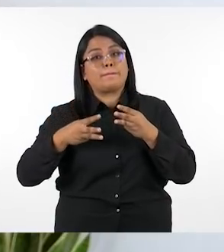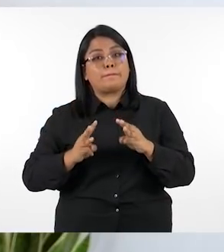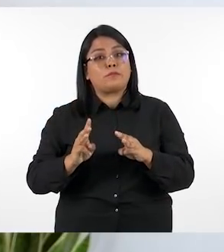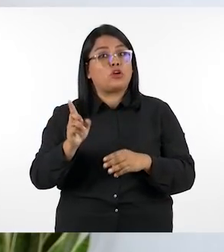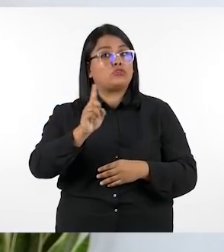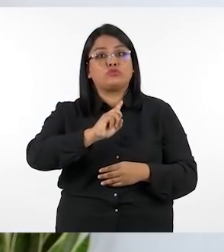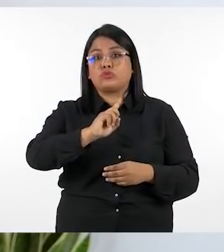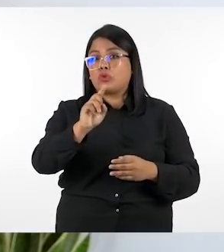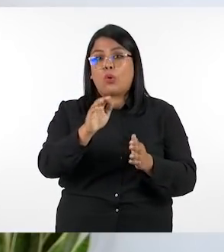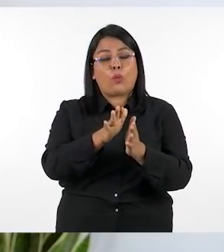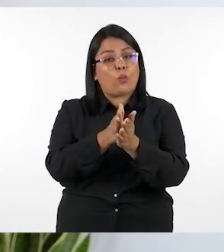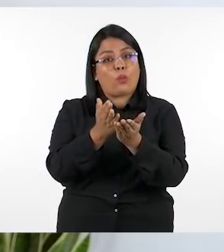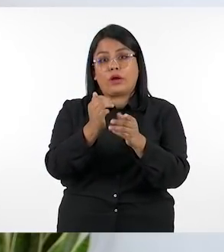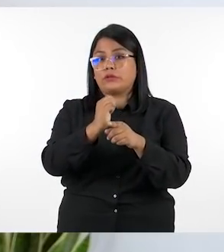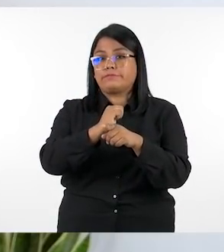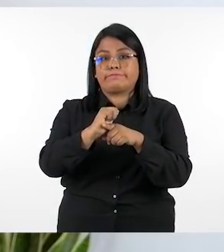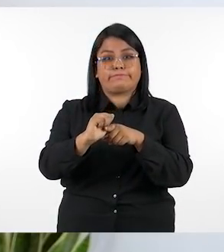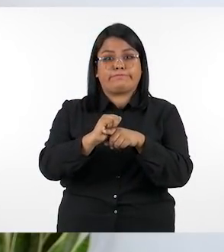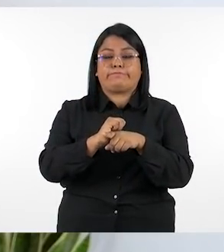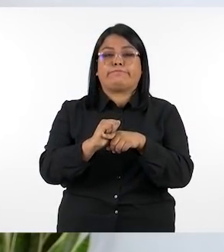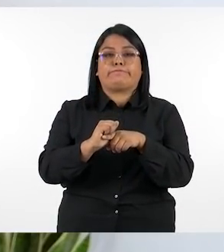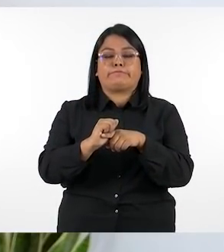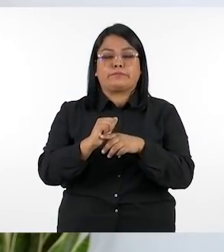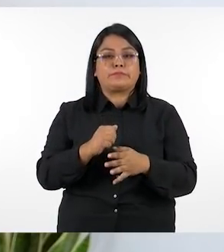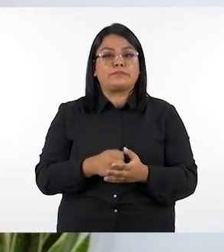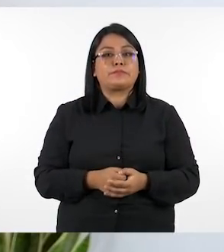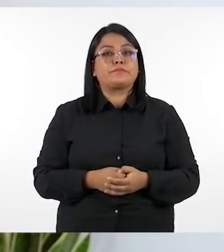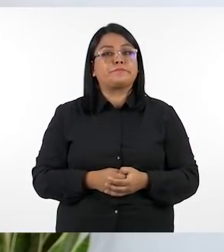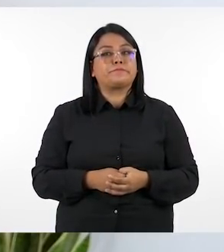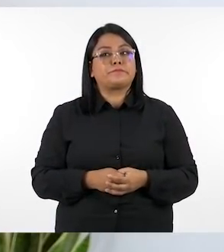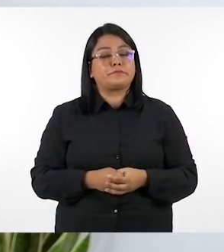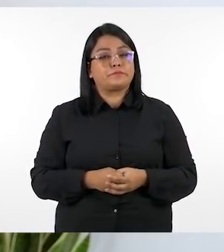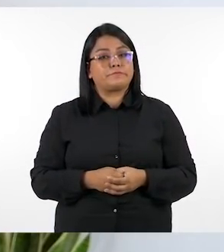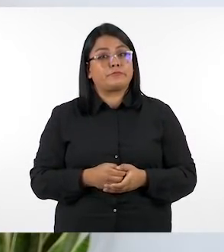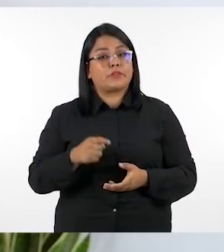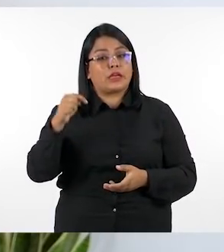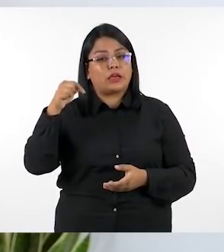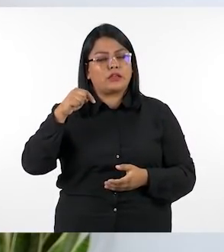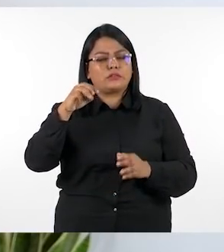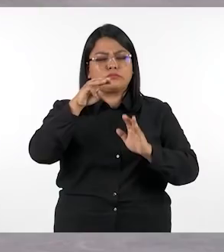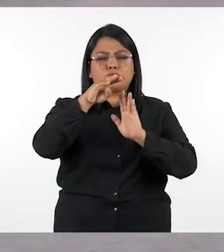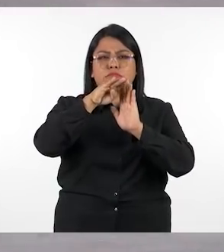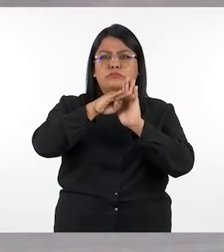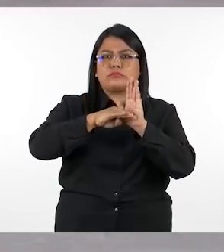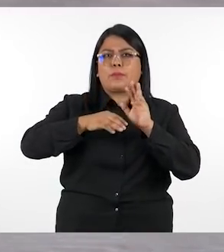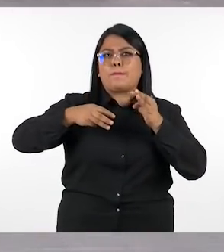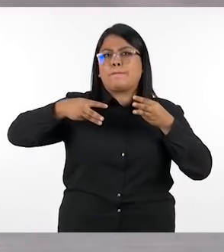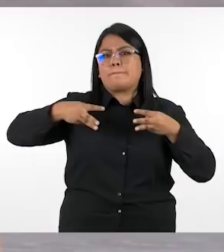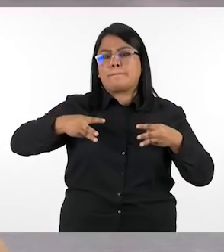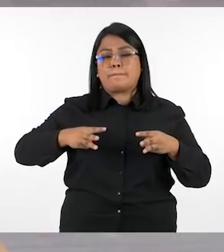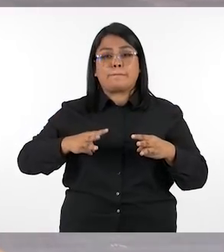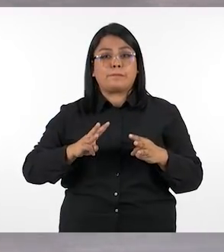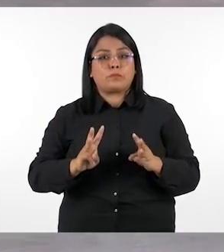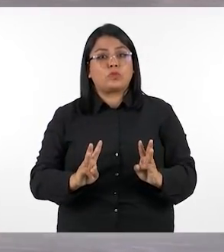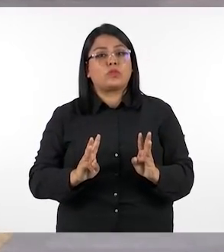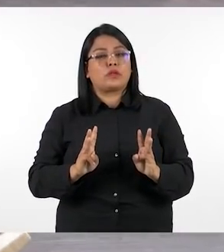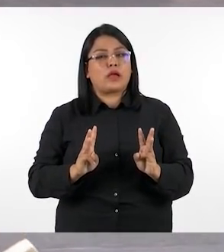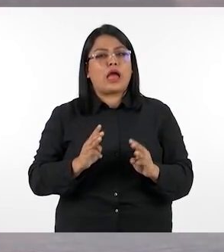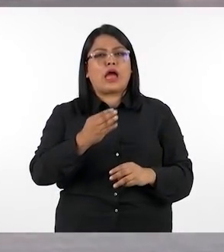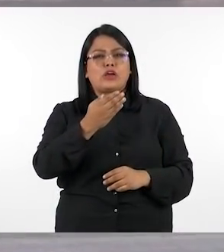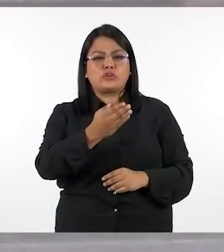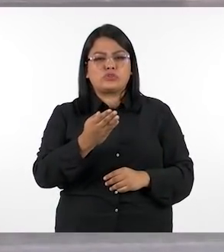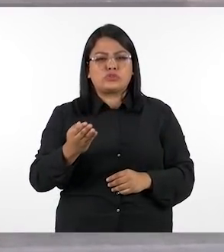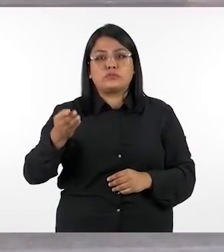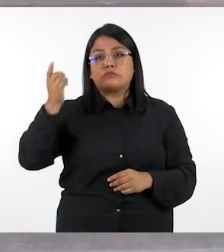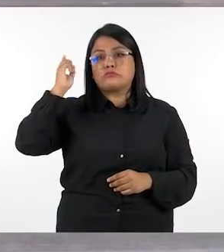metodológica pero no contamos con cuadernos de ejercicio fíjate que en esta parte de la guía metodológica también